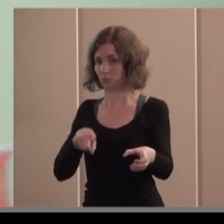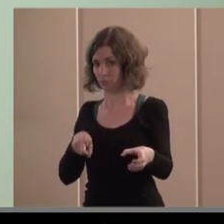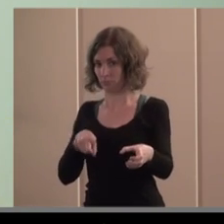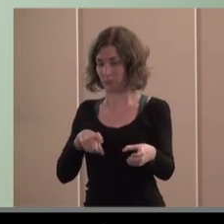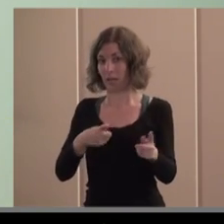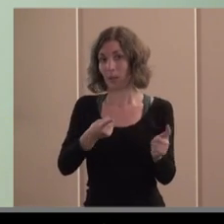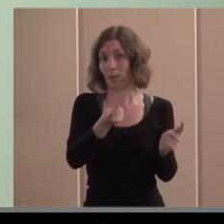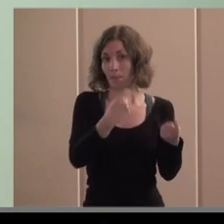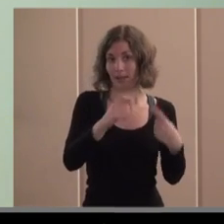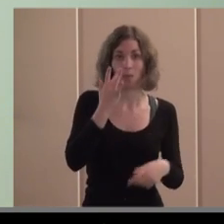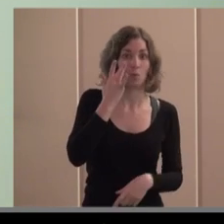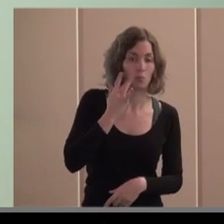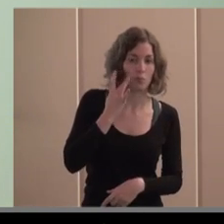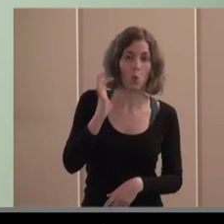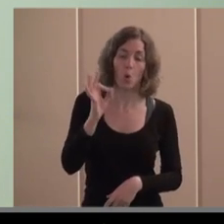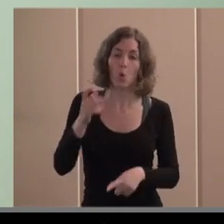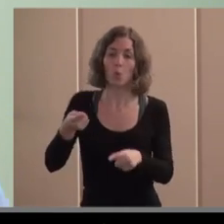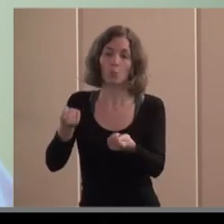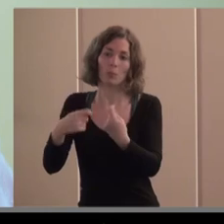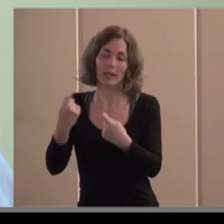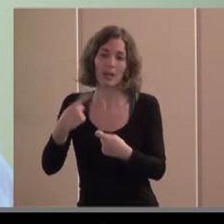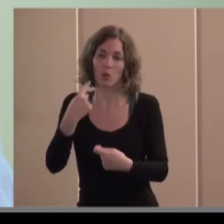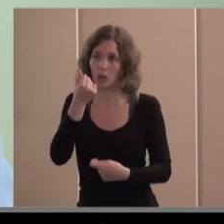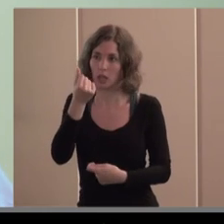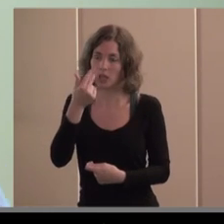propiamente dicho o sea mercado no lucrativo por decirlo de alguna manera